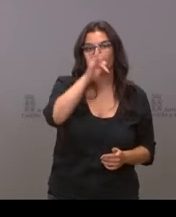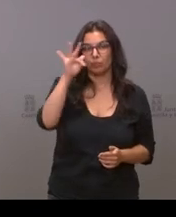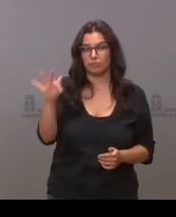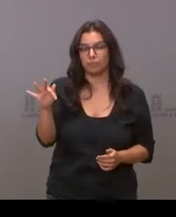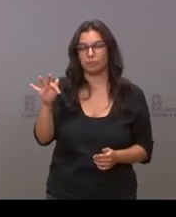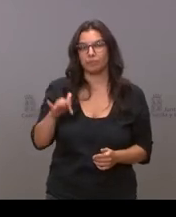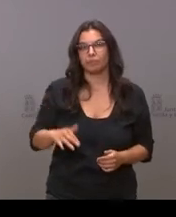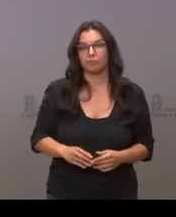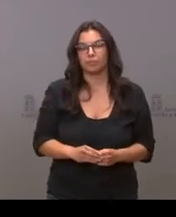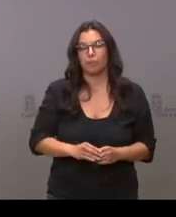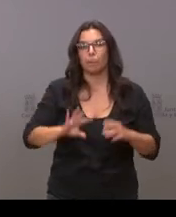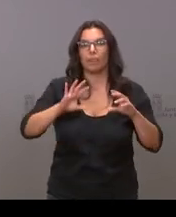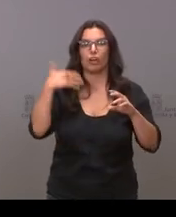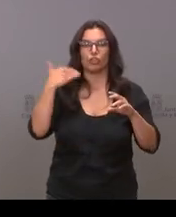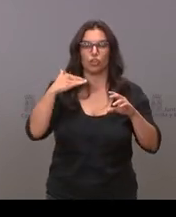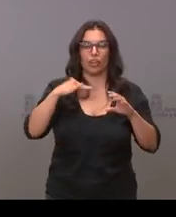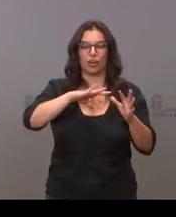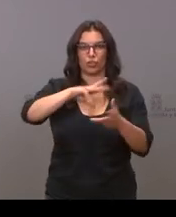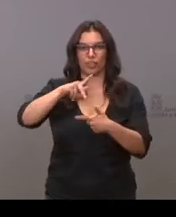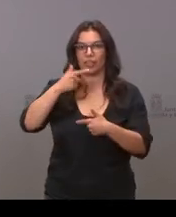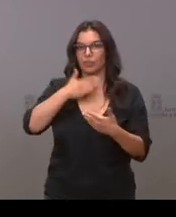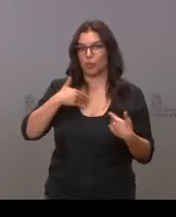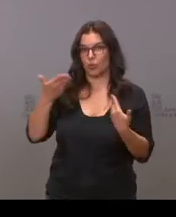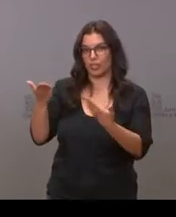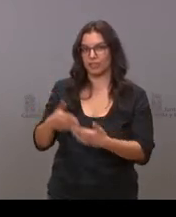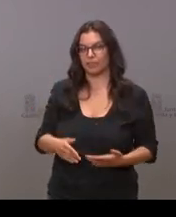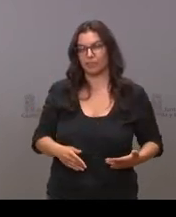a ser Sergio García de Soria Noticias cuando quiera Sergio